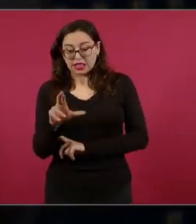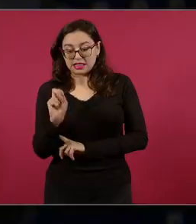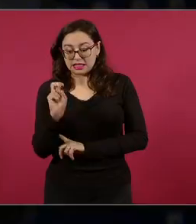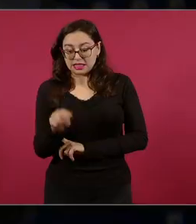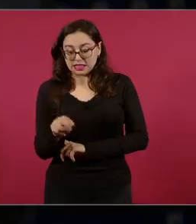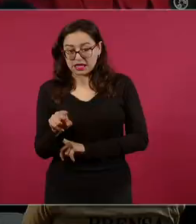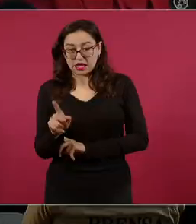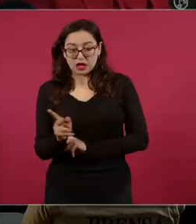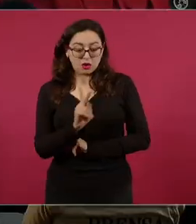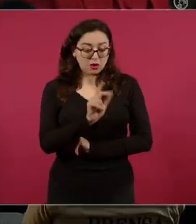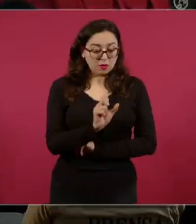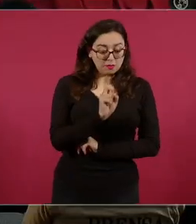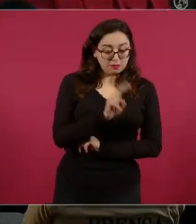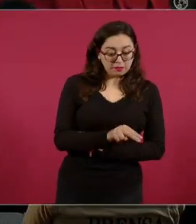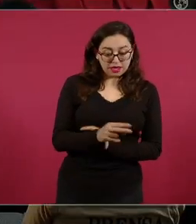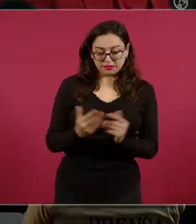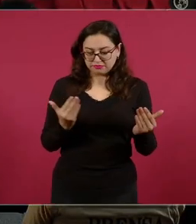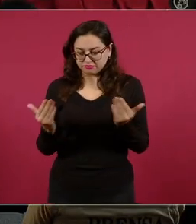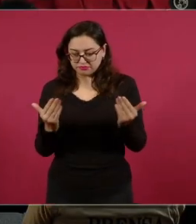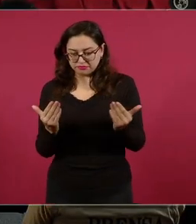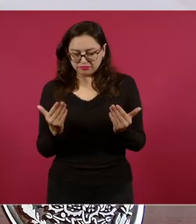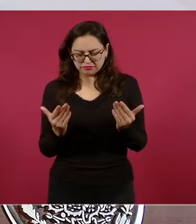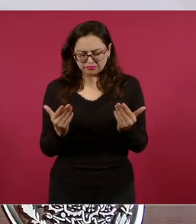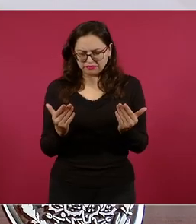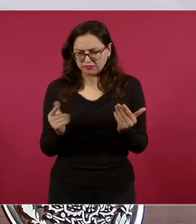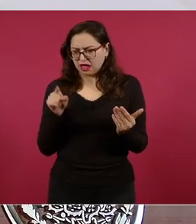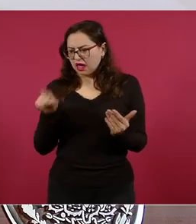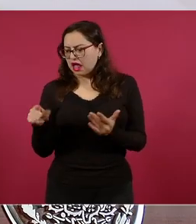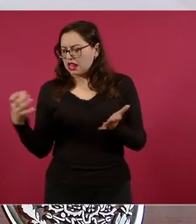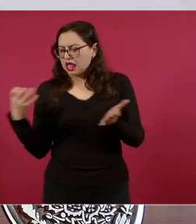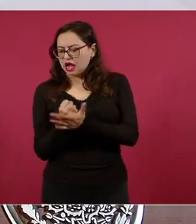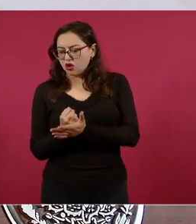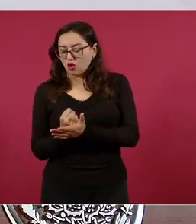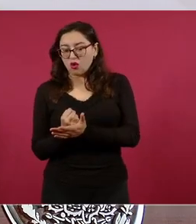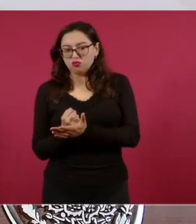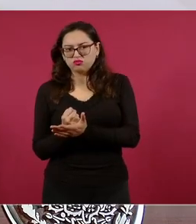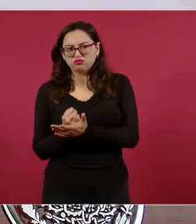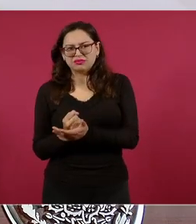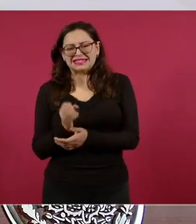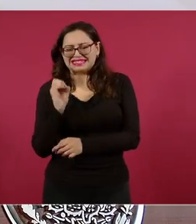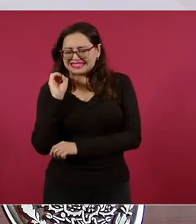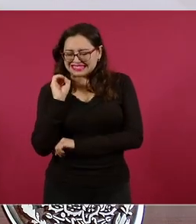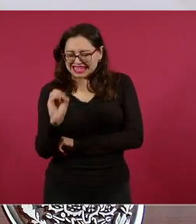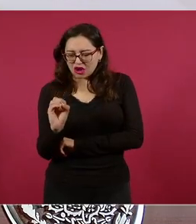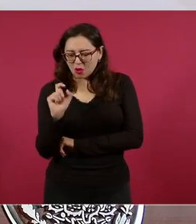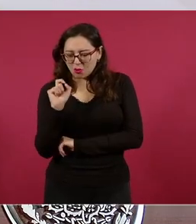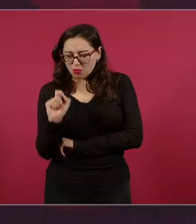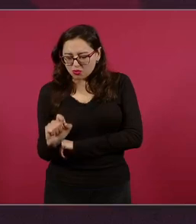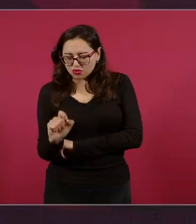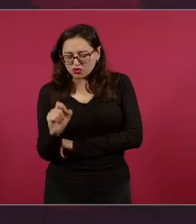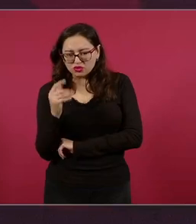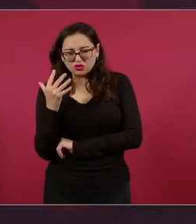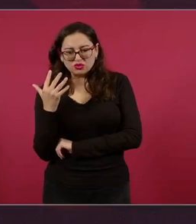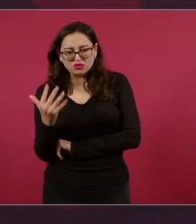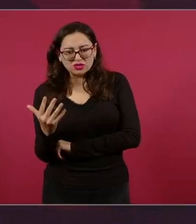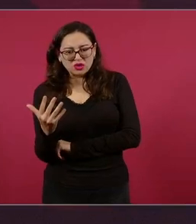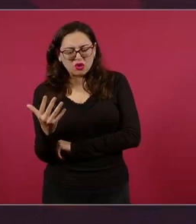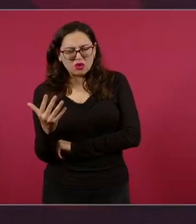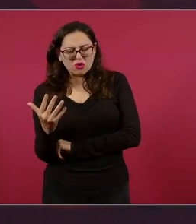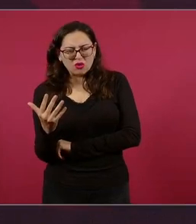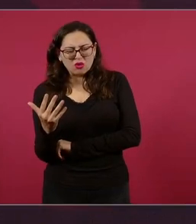0.5, creo que